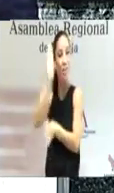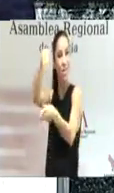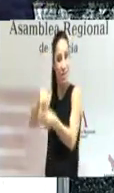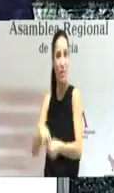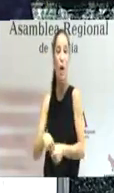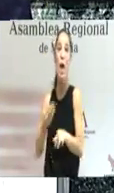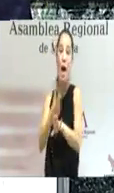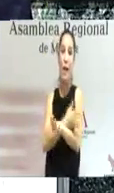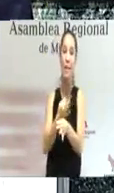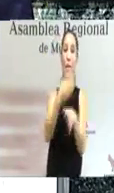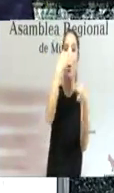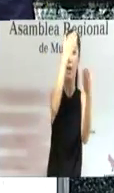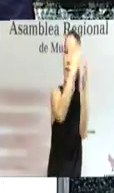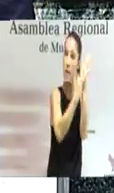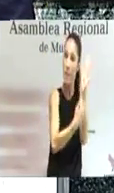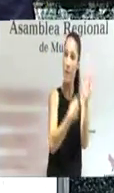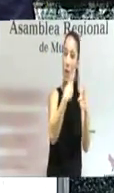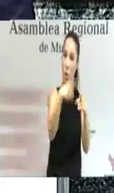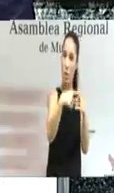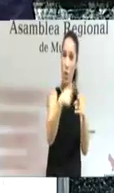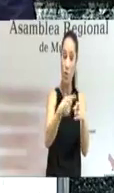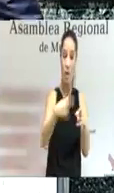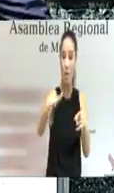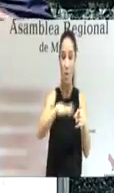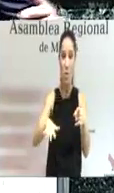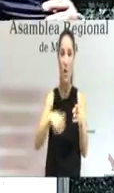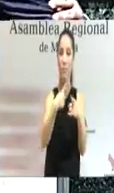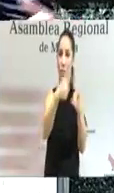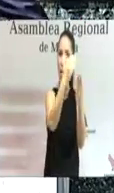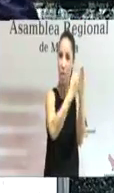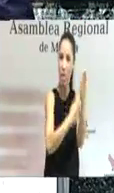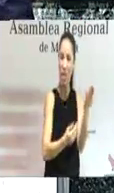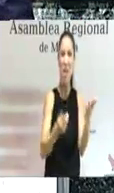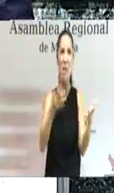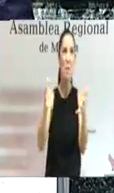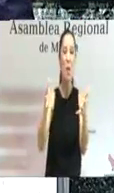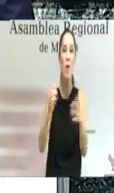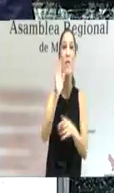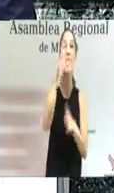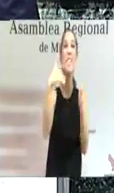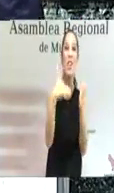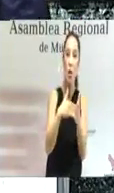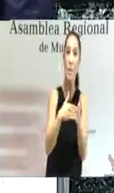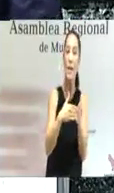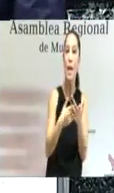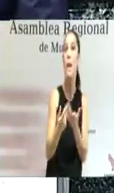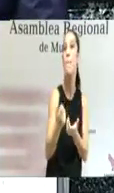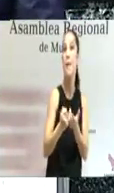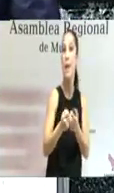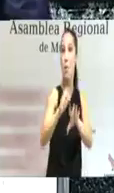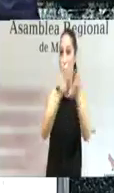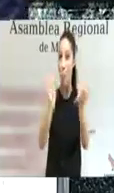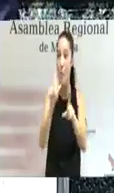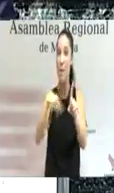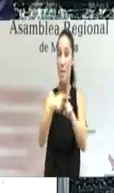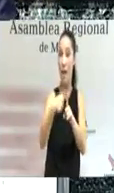inventario de bienes que hay que de todos los bienes que hay en el mismo en torno a 5.000 bienes muebles e inmuebles valorados en